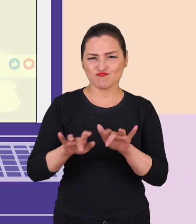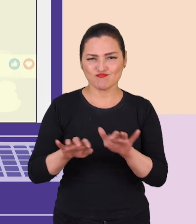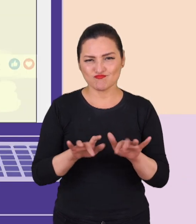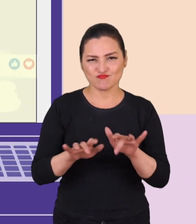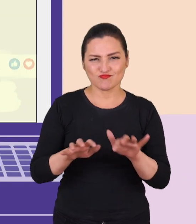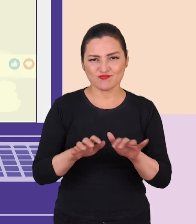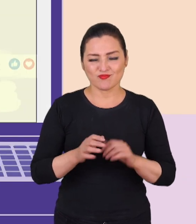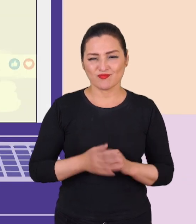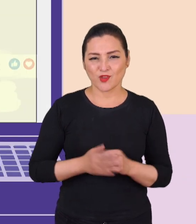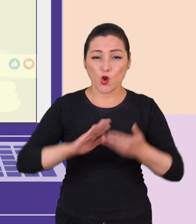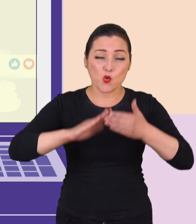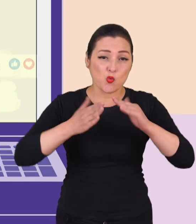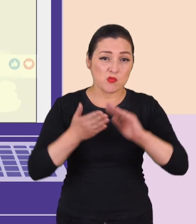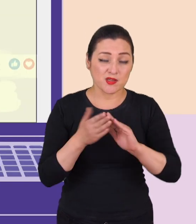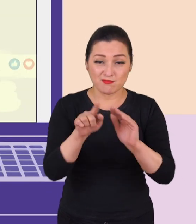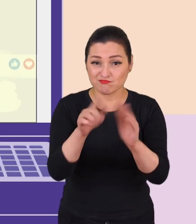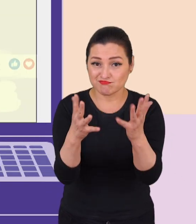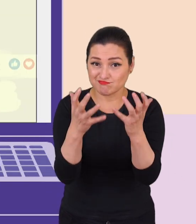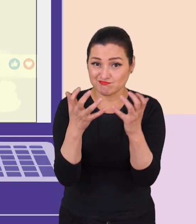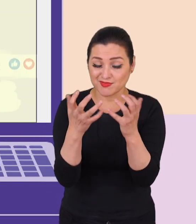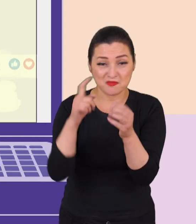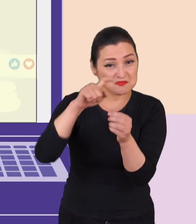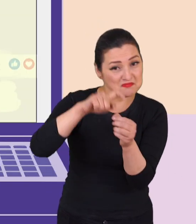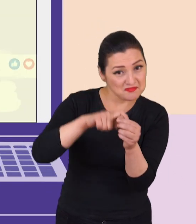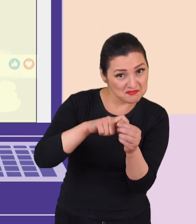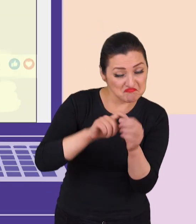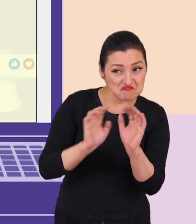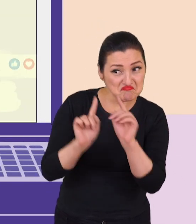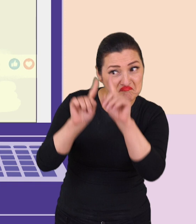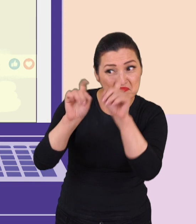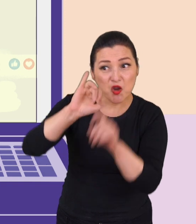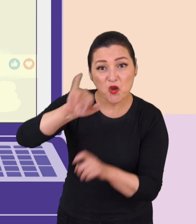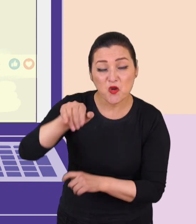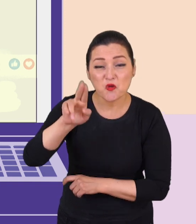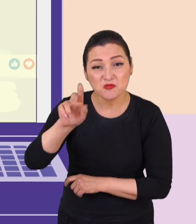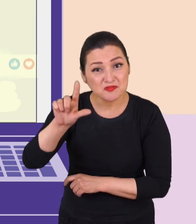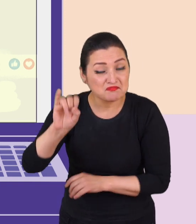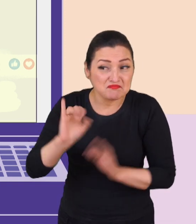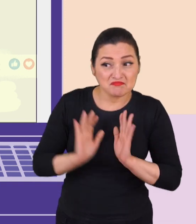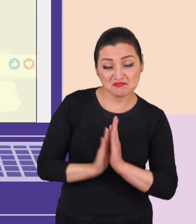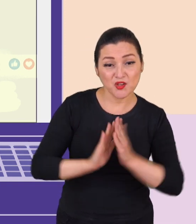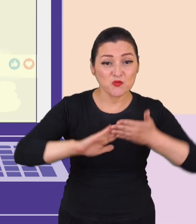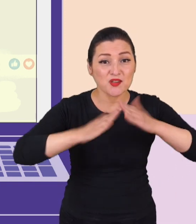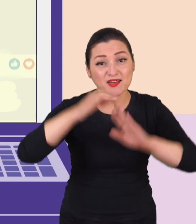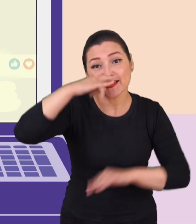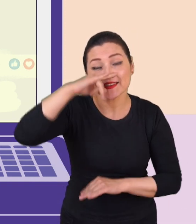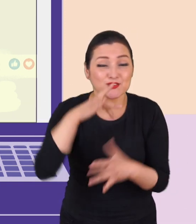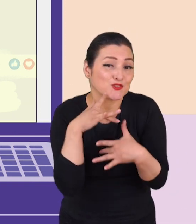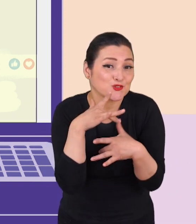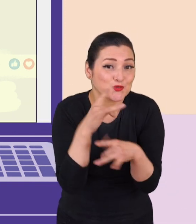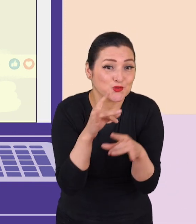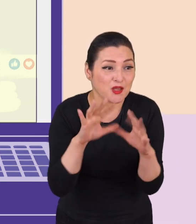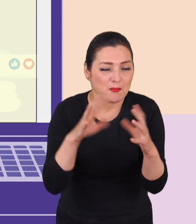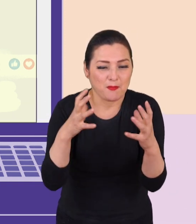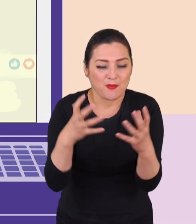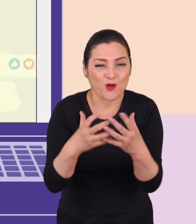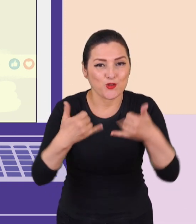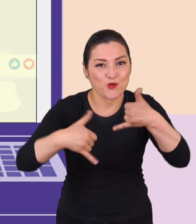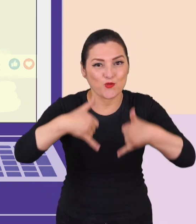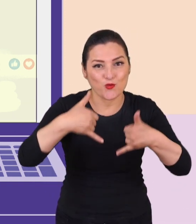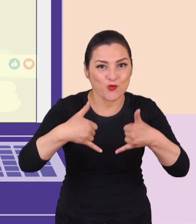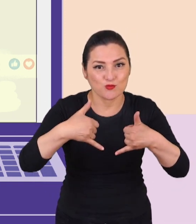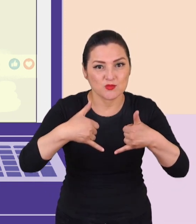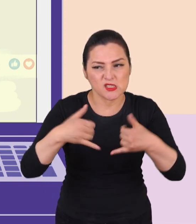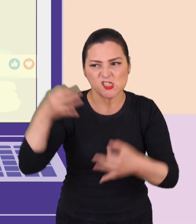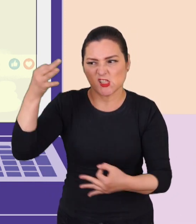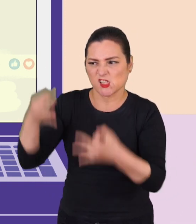¿Crees que te animarás a entrar en alguna comunidad digital, Juli? ¿Habrá alguna comunidad de niños a los que les gusten las pelotas